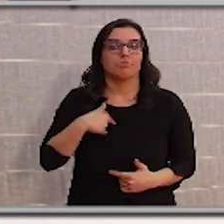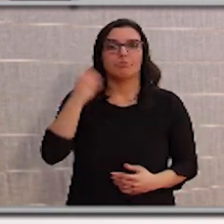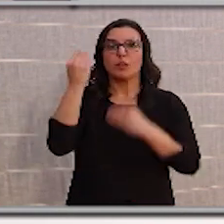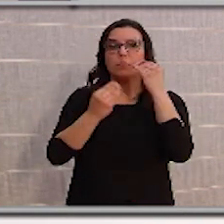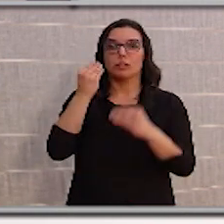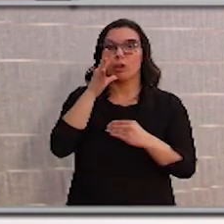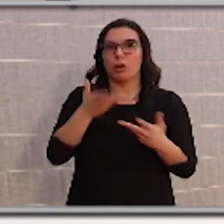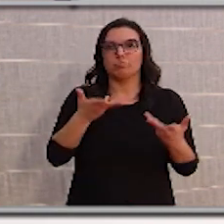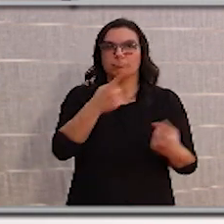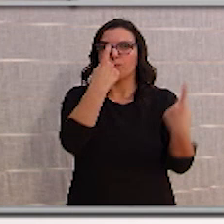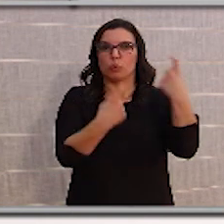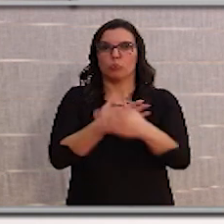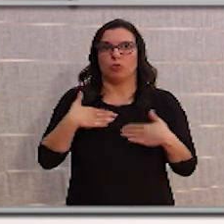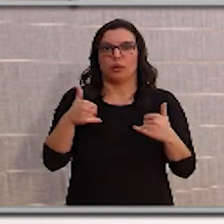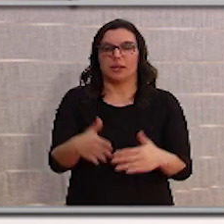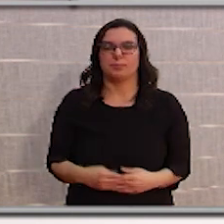a su disposición.